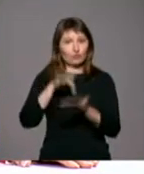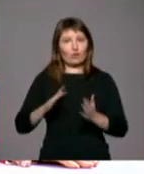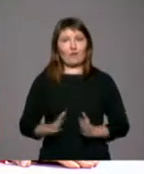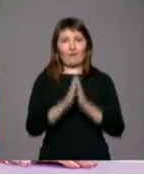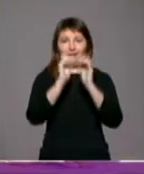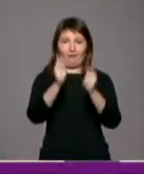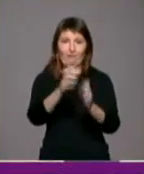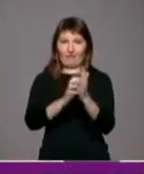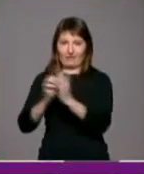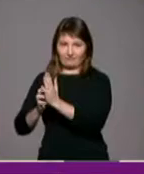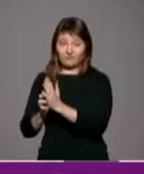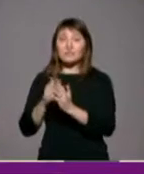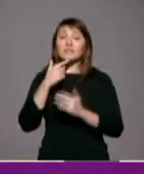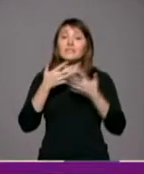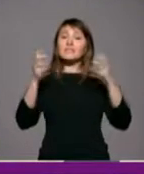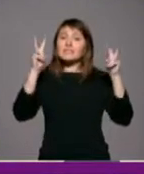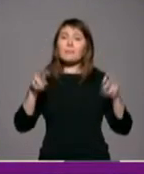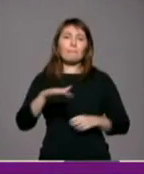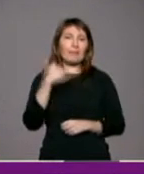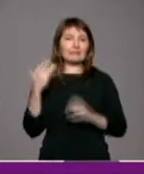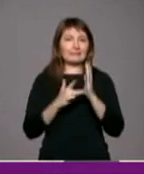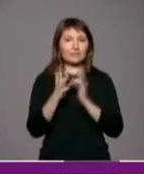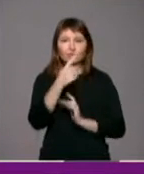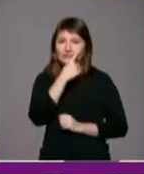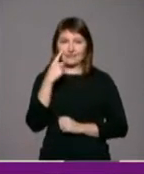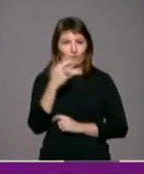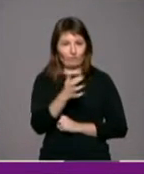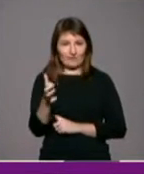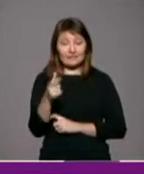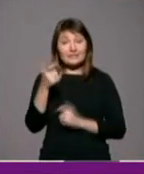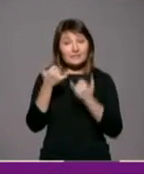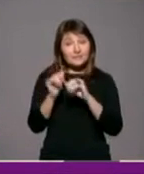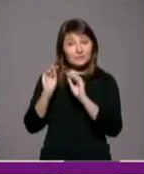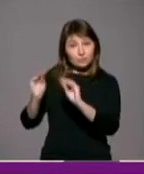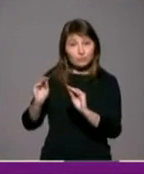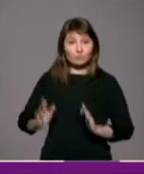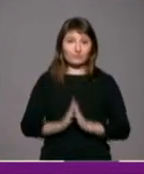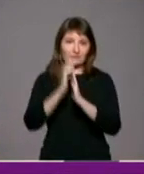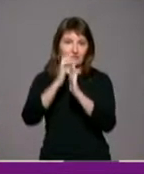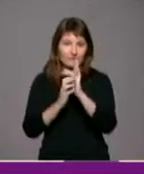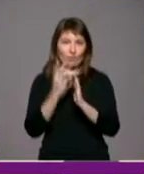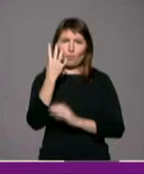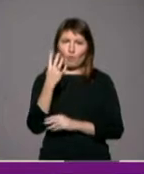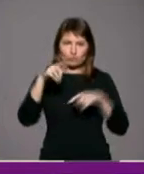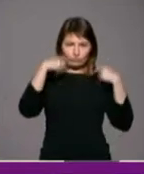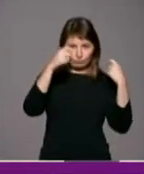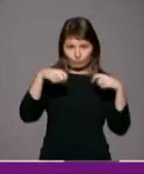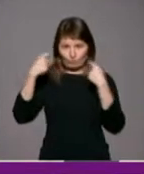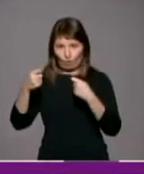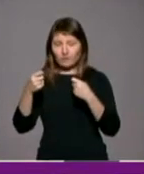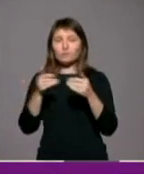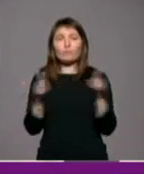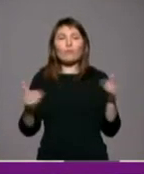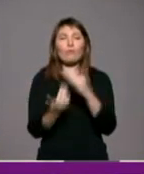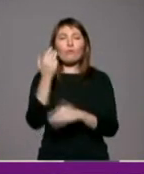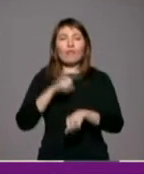de la Almudena. Bajo el lema Mártires de Cristo, testigos de la fe, la ceremonia de beatificación de estos cuatro monjes dará comienzo a